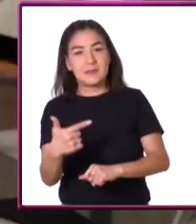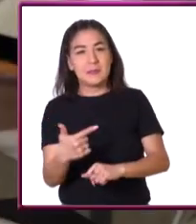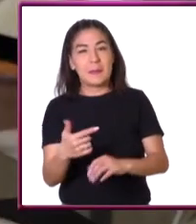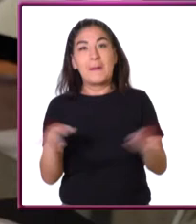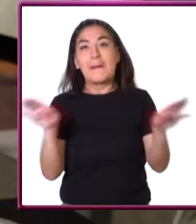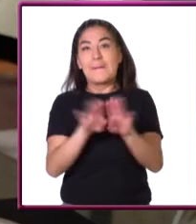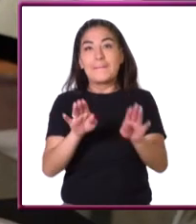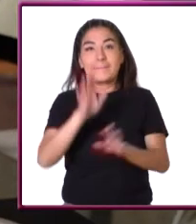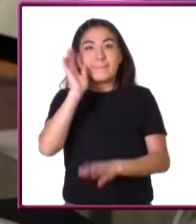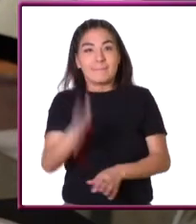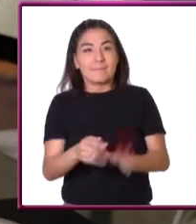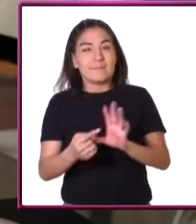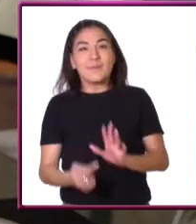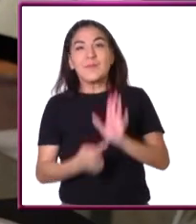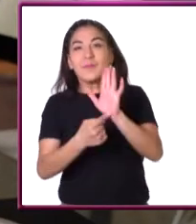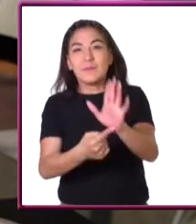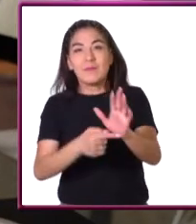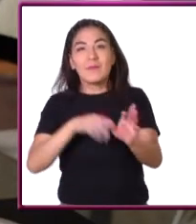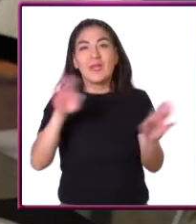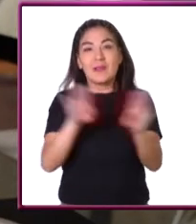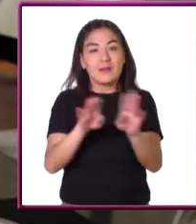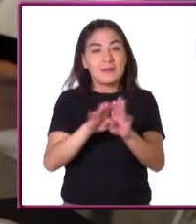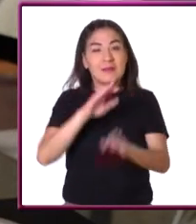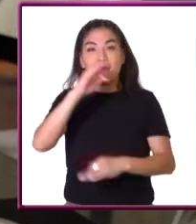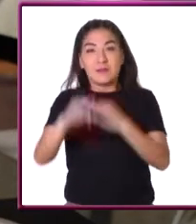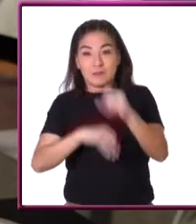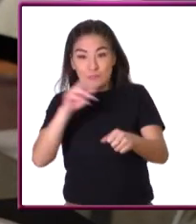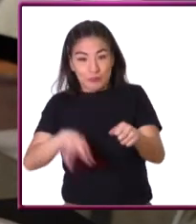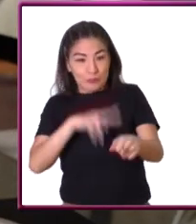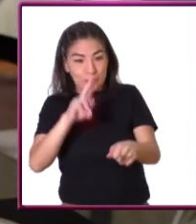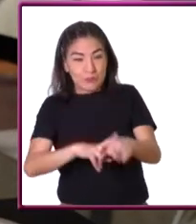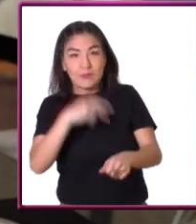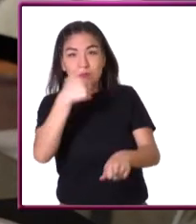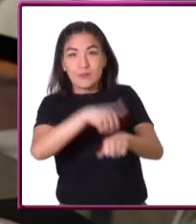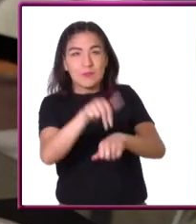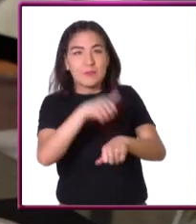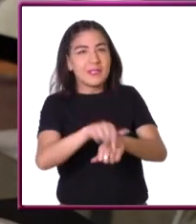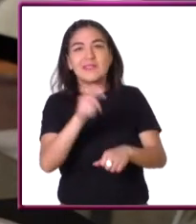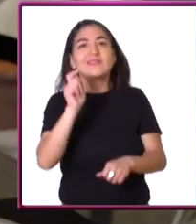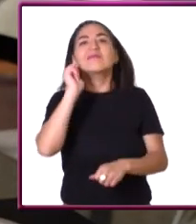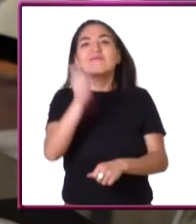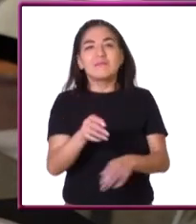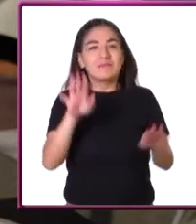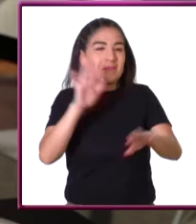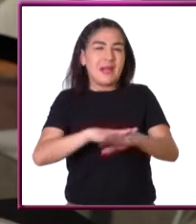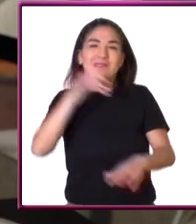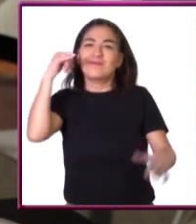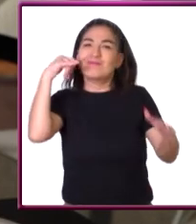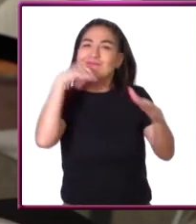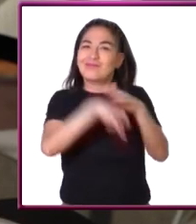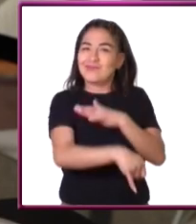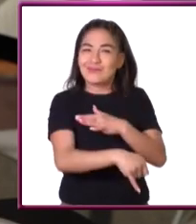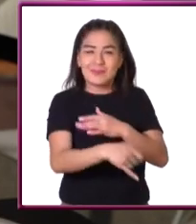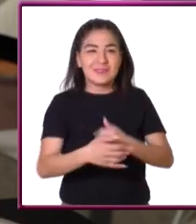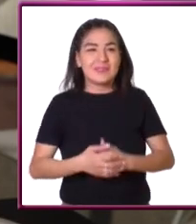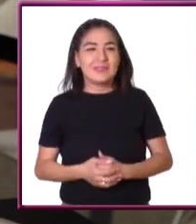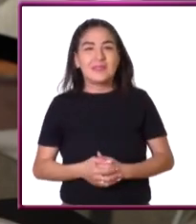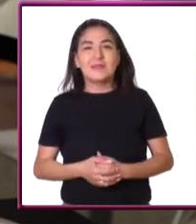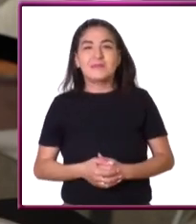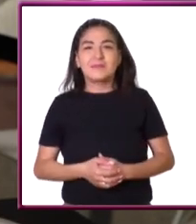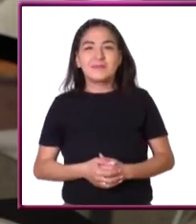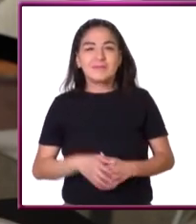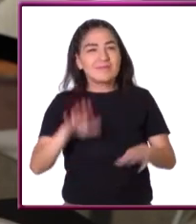No se ha podido comprobar que sea para todo número natural, porque son infinitos, son